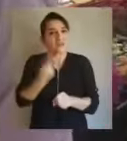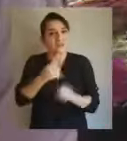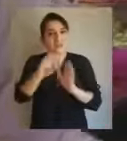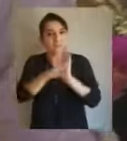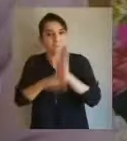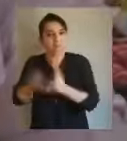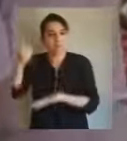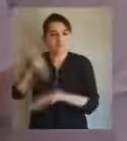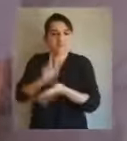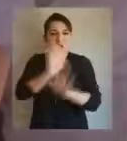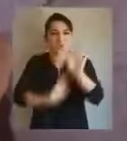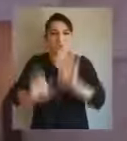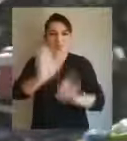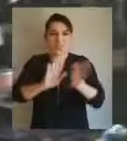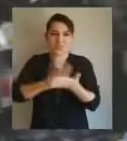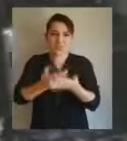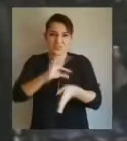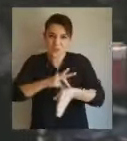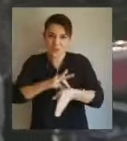de nuestros Peñaflorinos y Peñaflorinas.